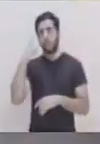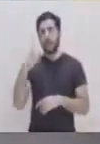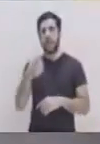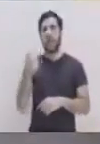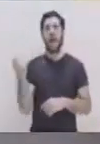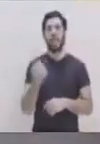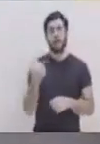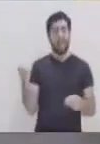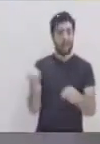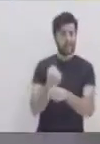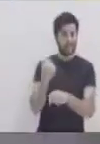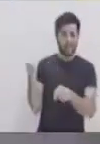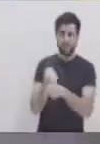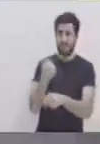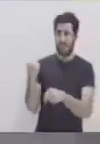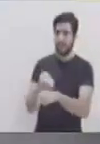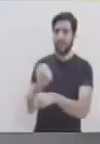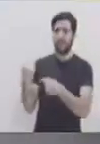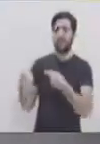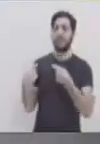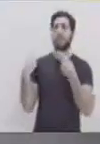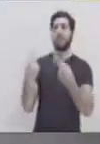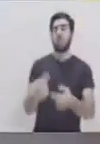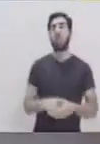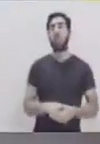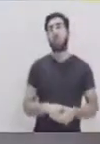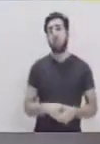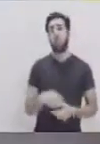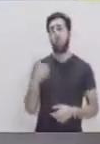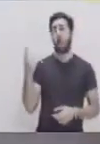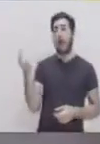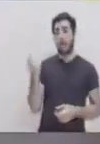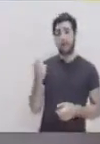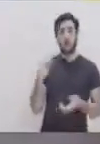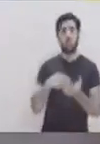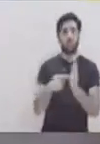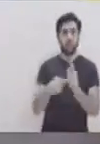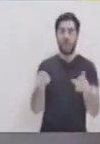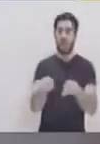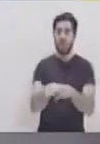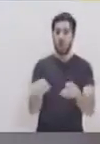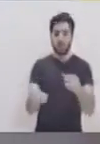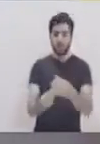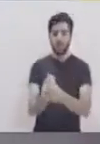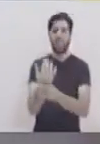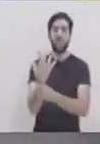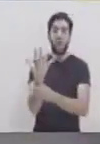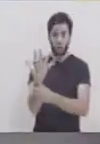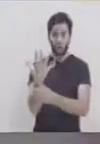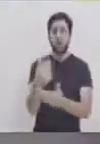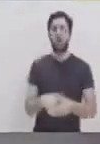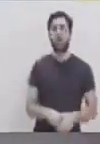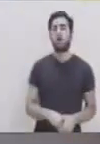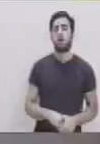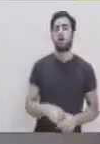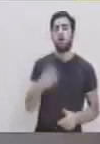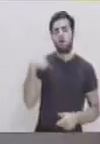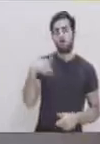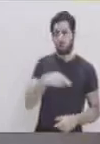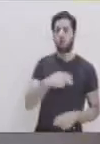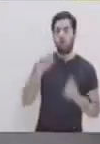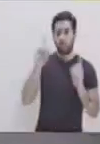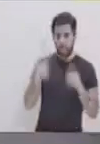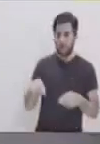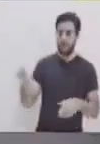una amistad y que, pues, dure por muchos años? Ahí sí que un amigo es como una flor, ¿verdad? O sea, la tenemos que